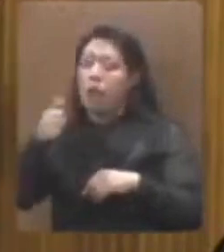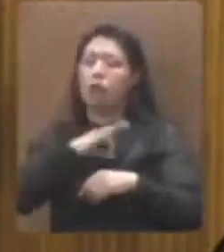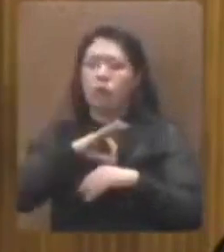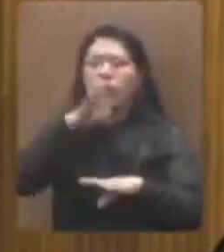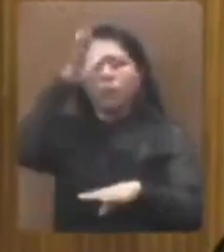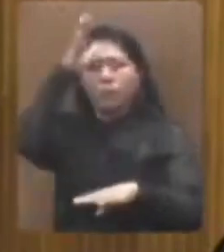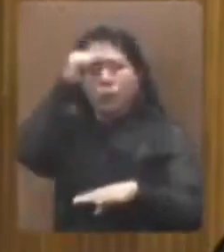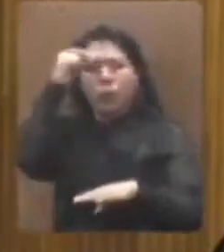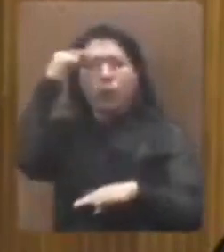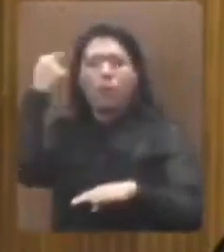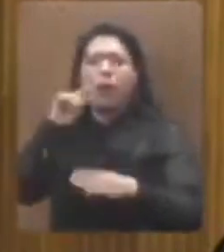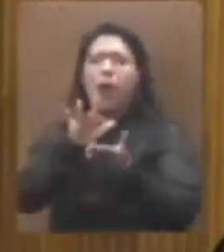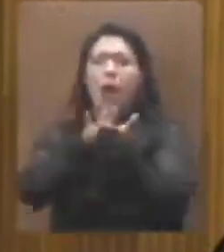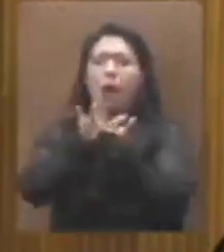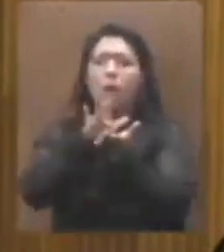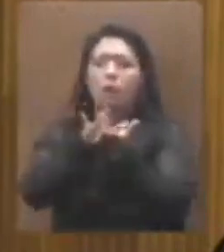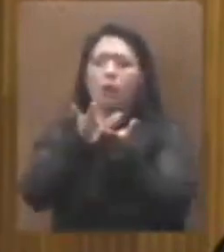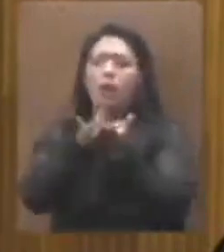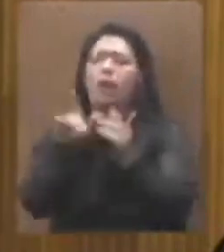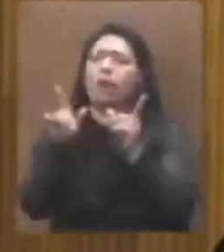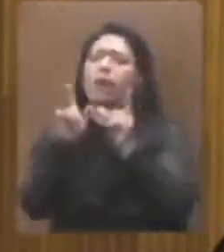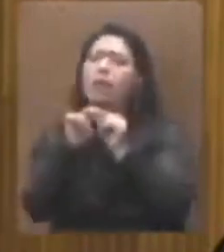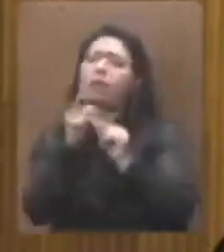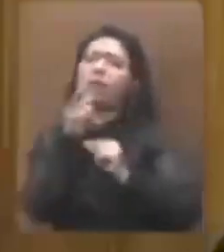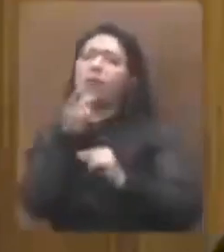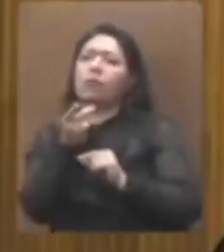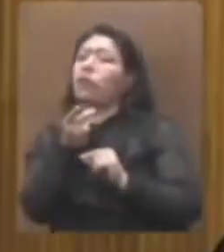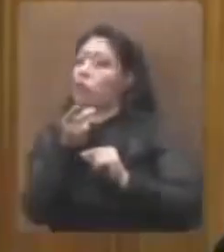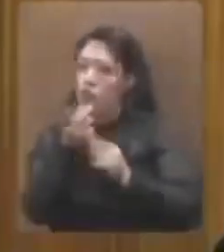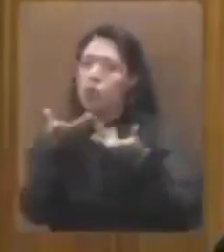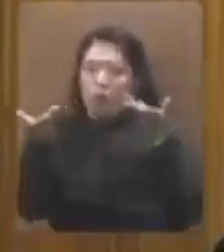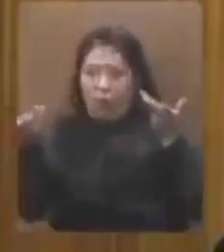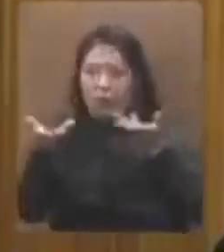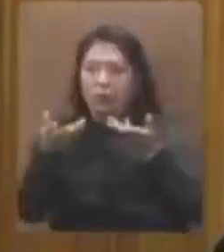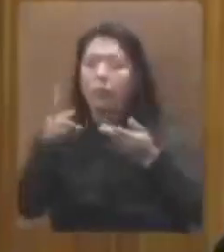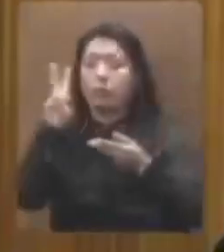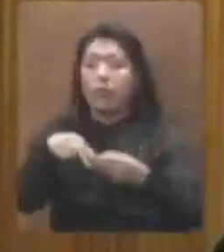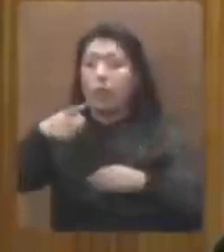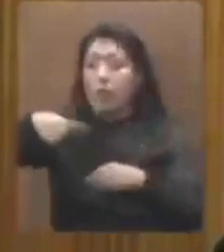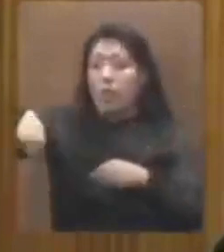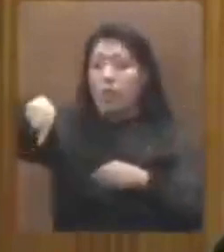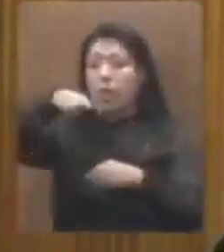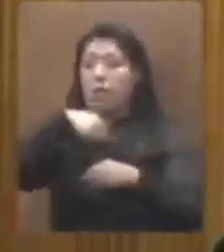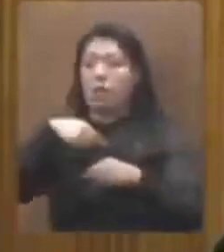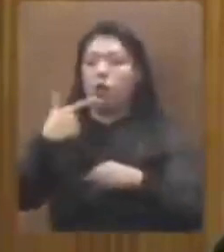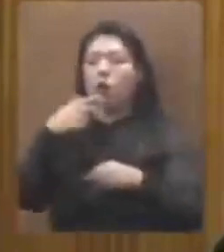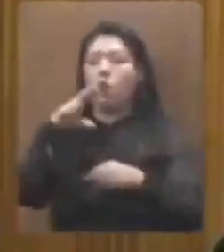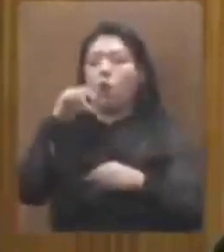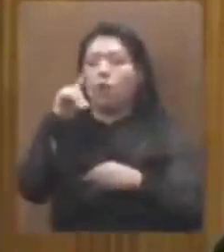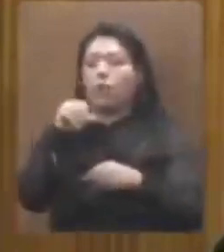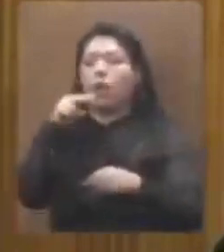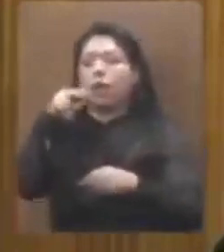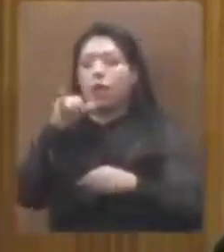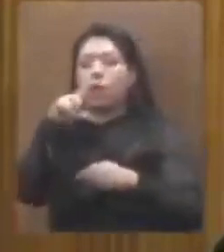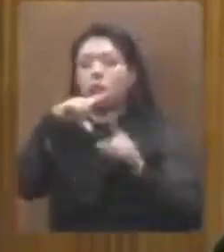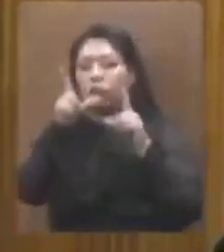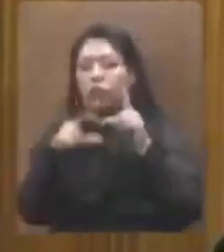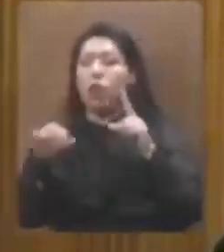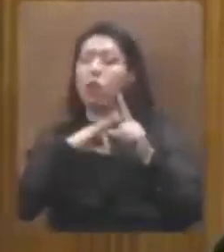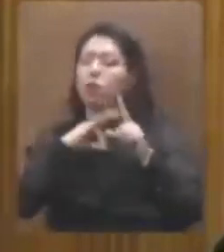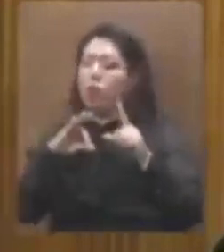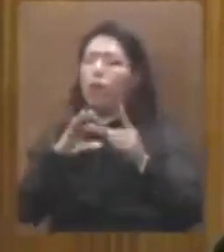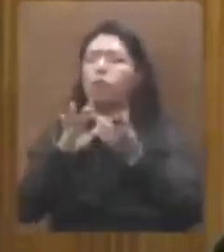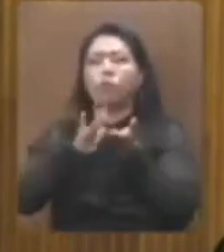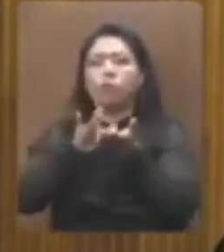solamente en vía del discurso, sino en vía de los hechos, a las Fuerzas Armadas a que puedan tener este cuartel, pero